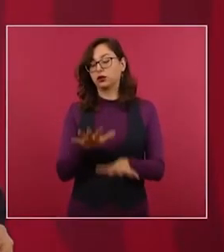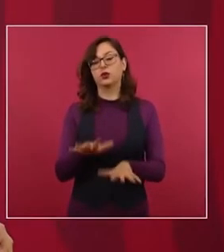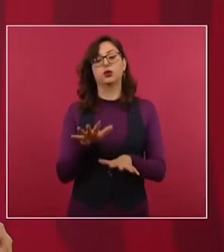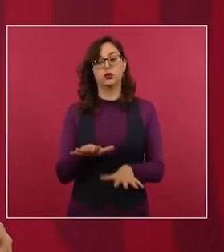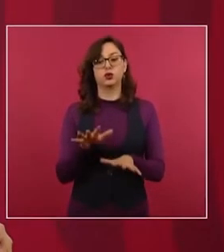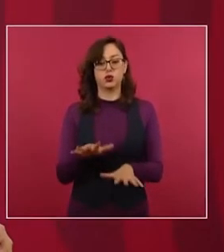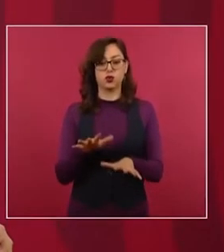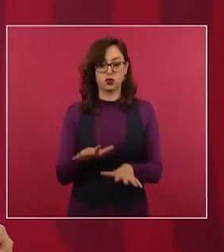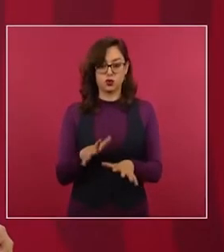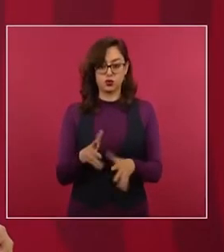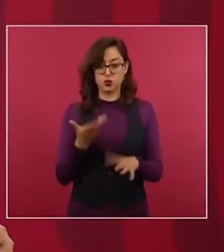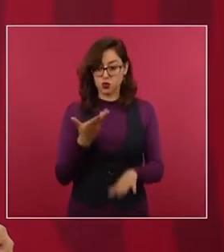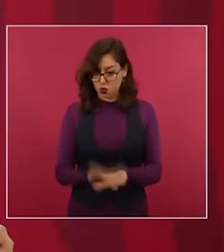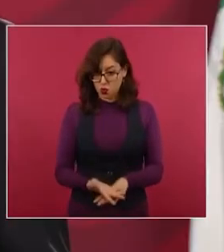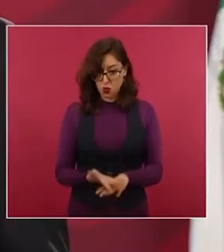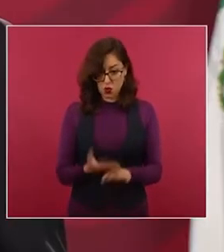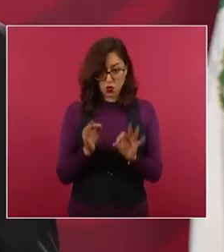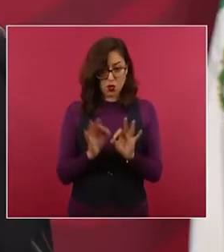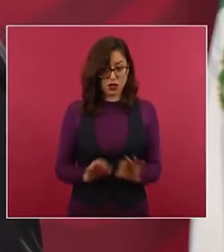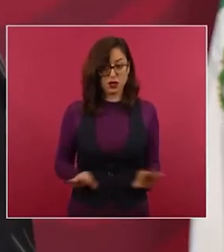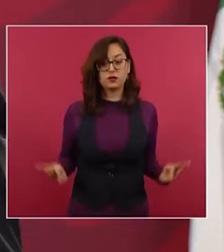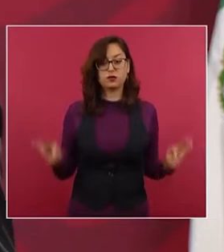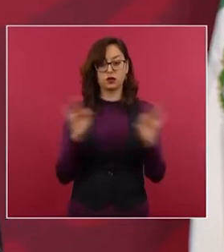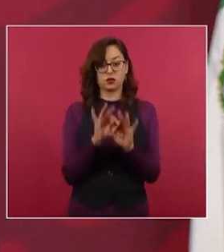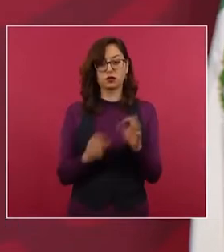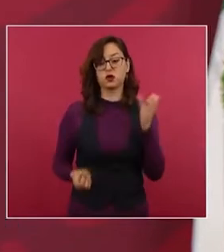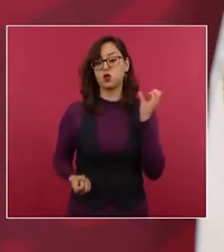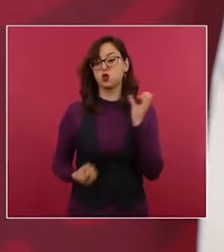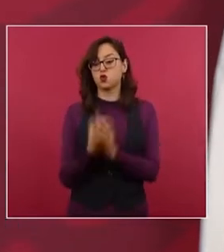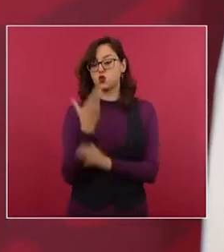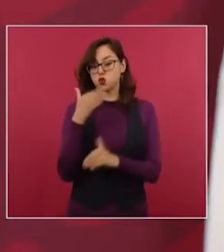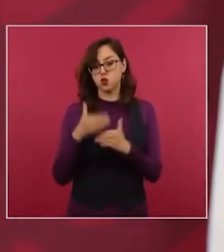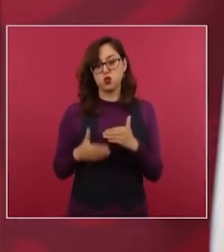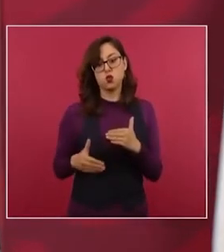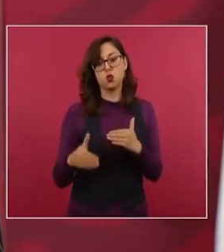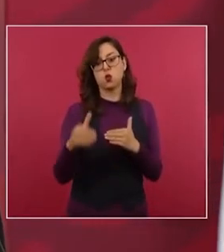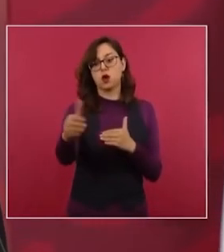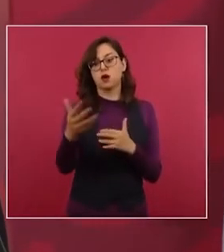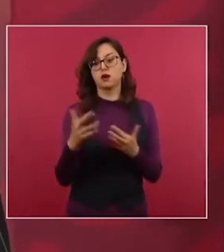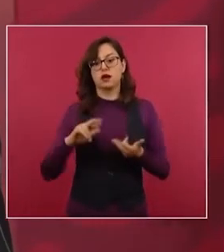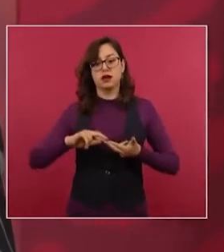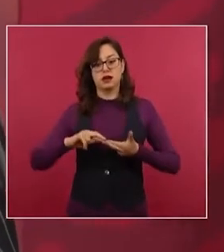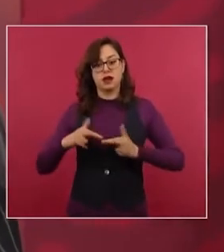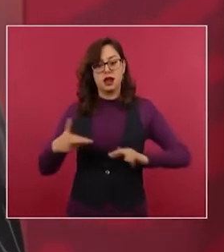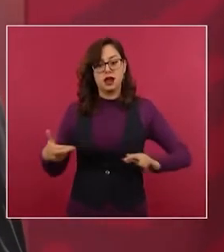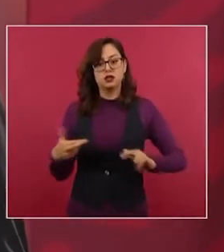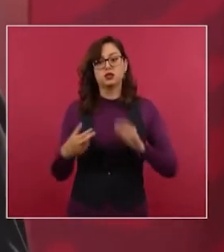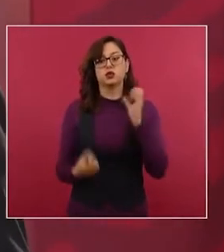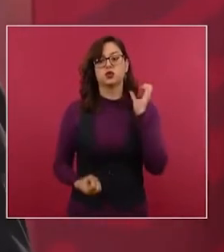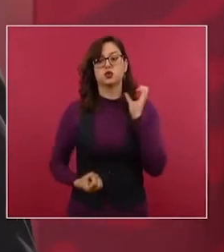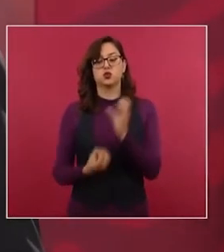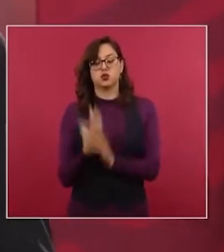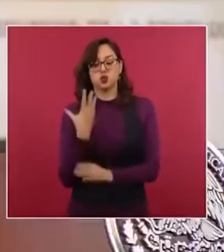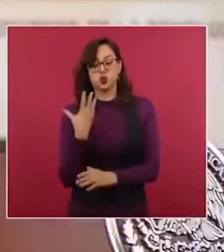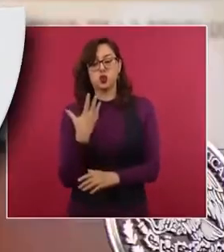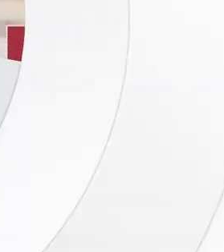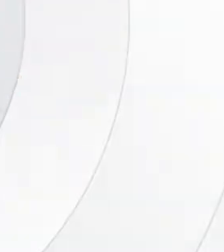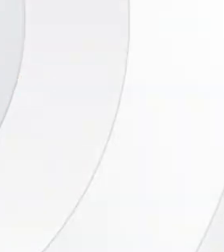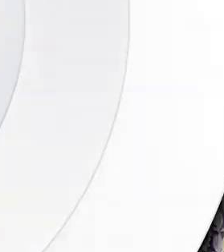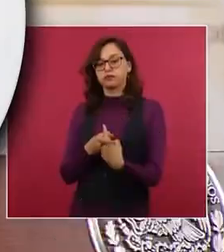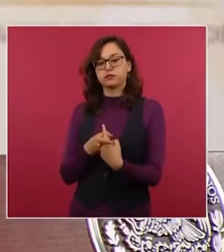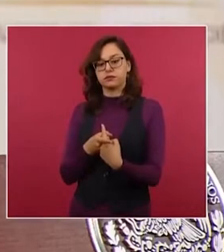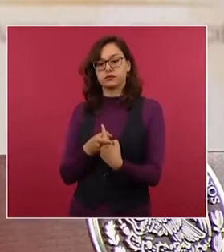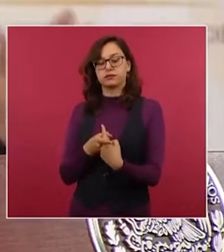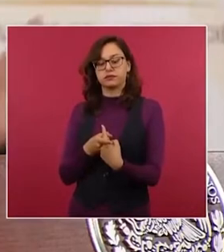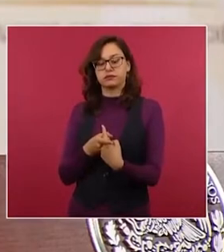extraordinario, es inaugurar una etapa nueva en las relaciones entre los países de América.